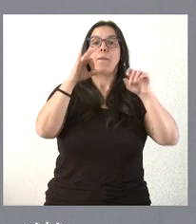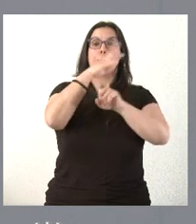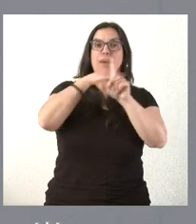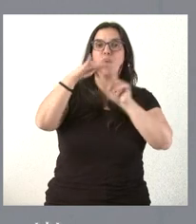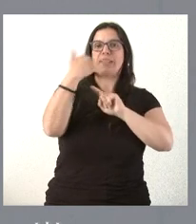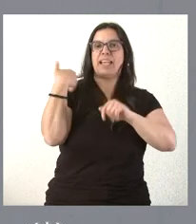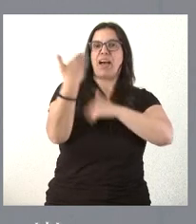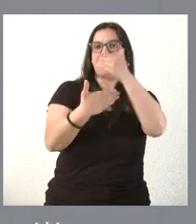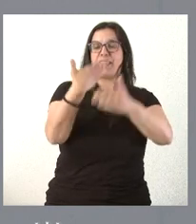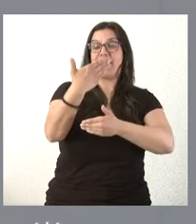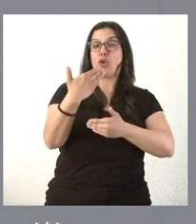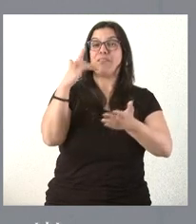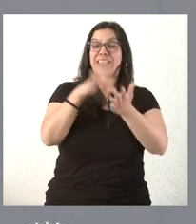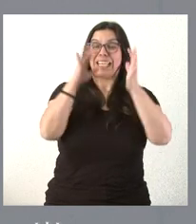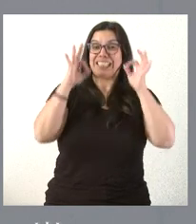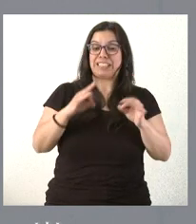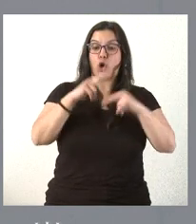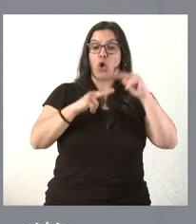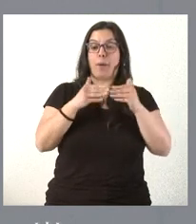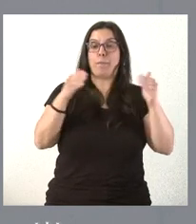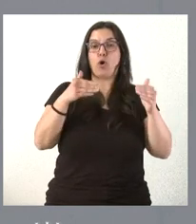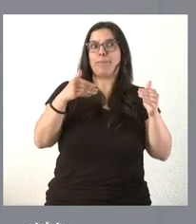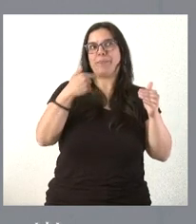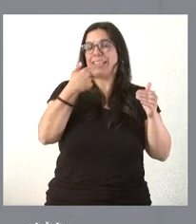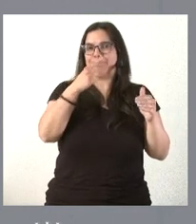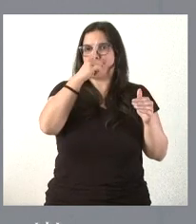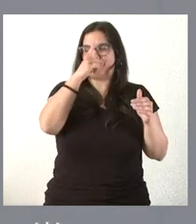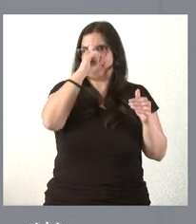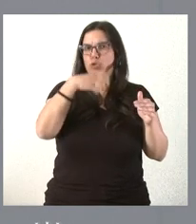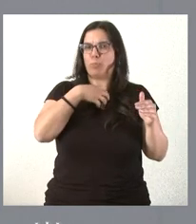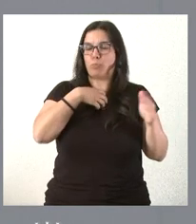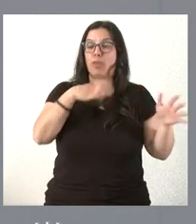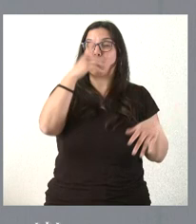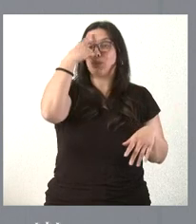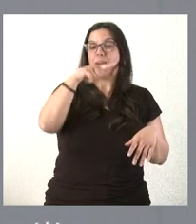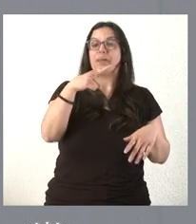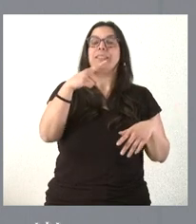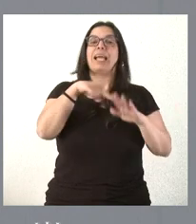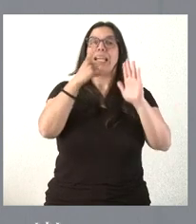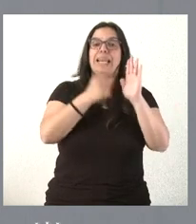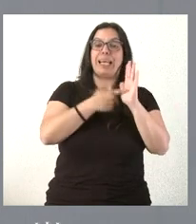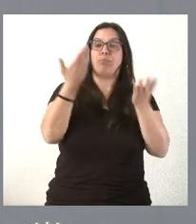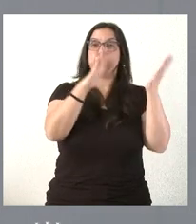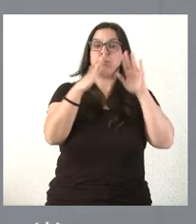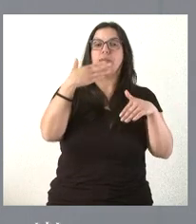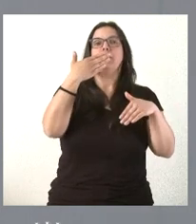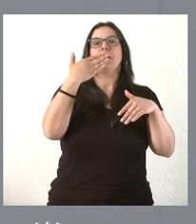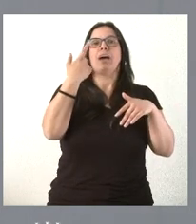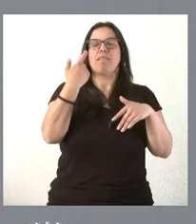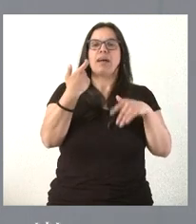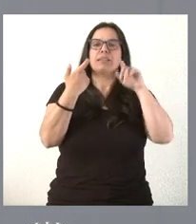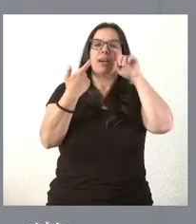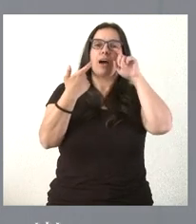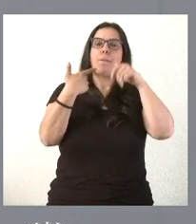concreta de inicio de obras no se la puedo señalar. Usted sabe que en el trámite de la Ley de Corotos del Estado hay un procedimiento de replanteo